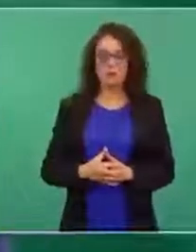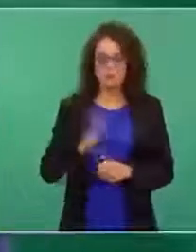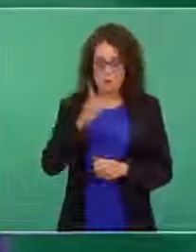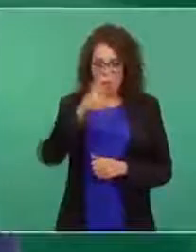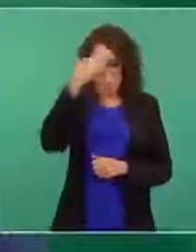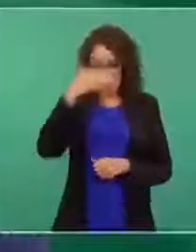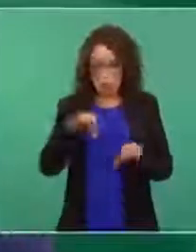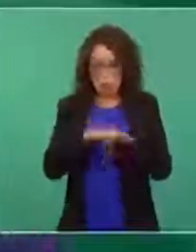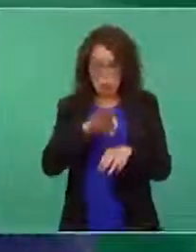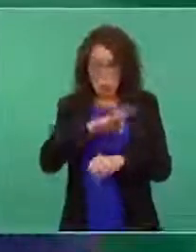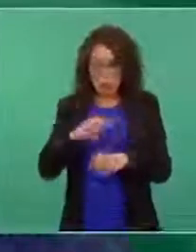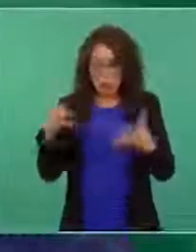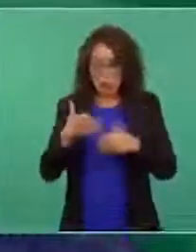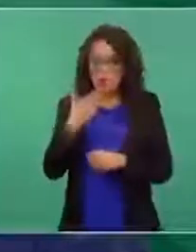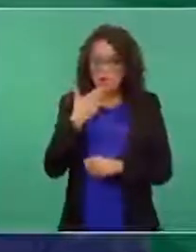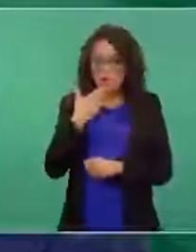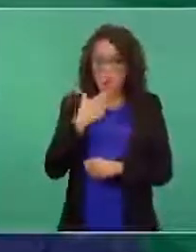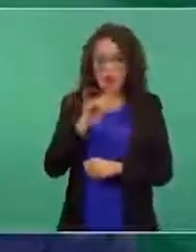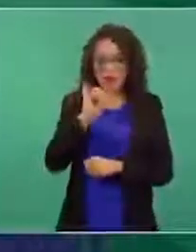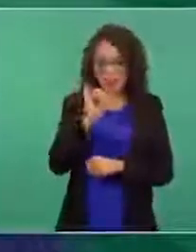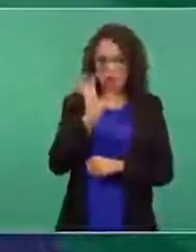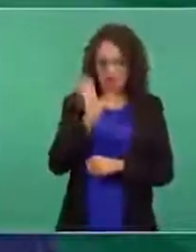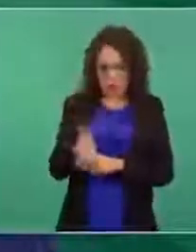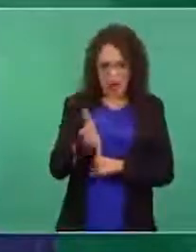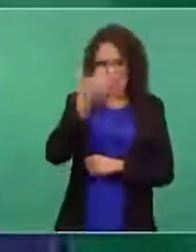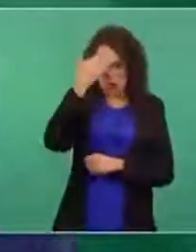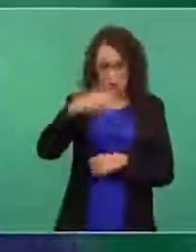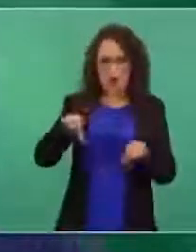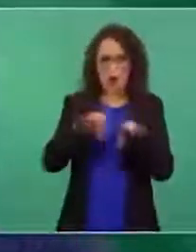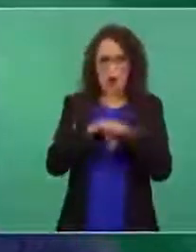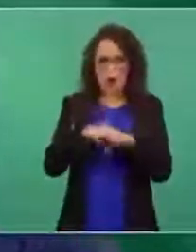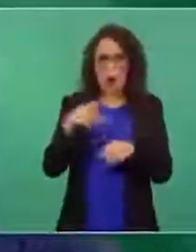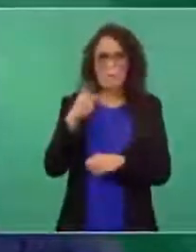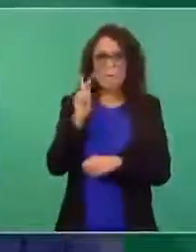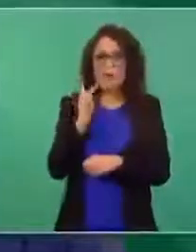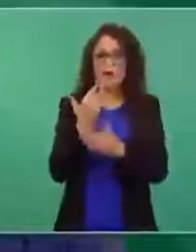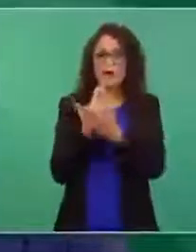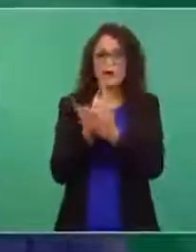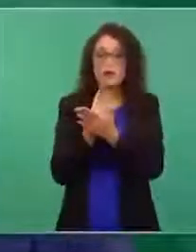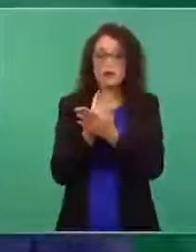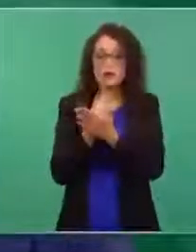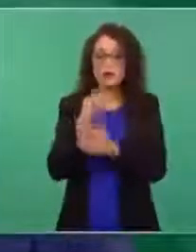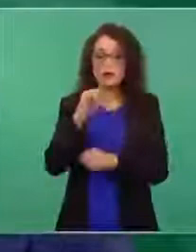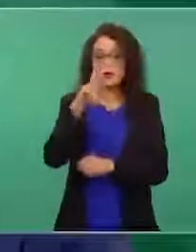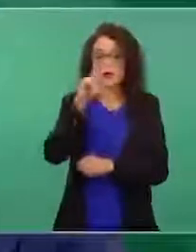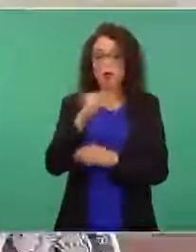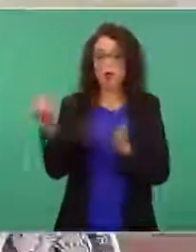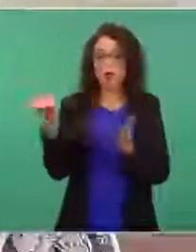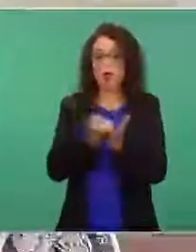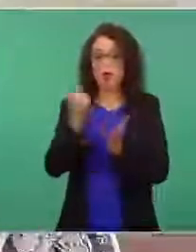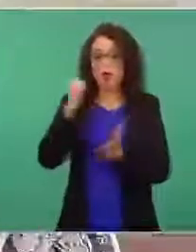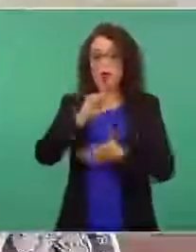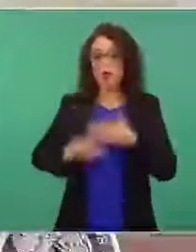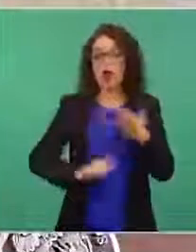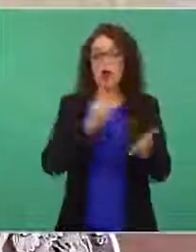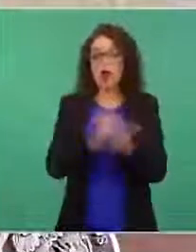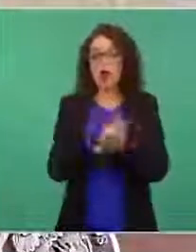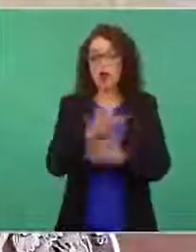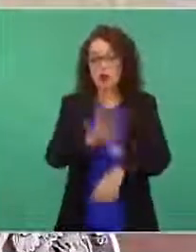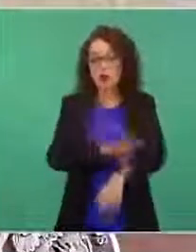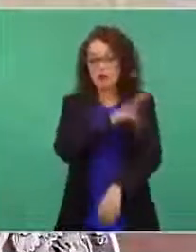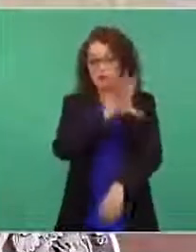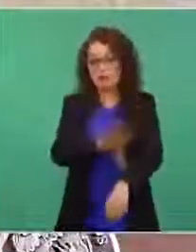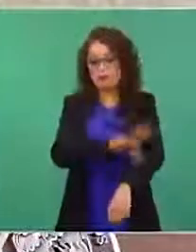lo vamos a hacer. Nada más va a depender de la aprobación de la ley eléctrica. Y también decirles